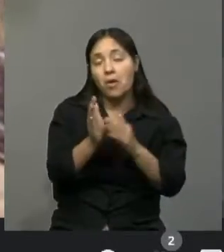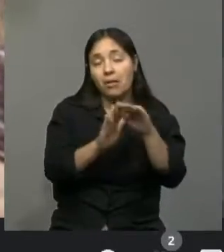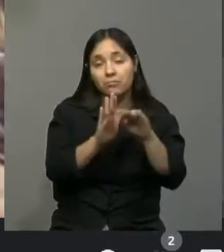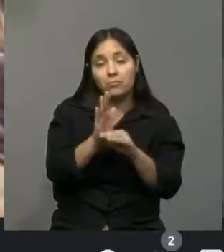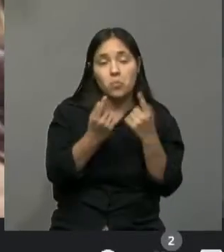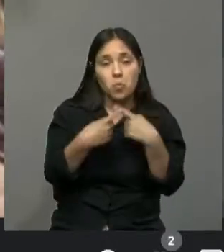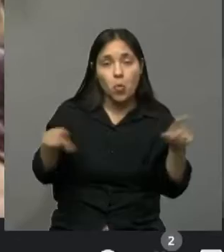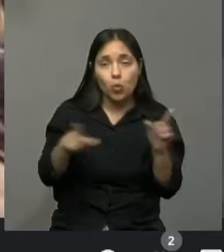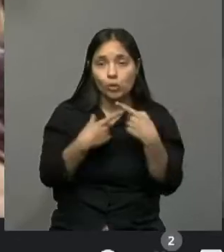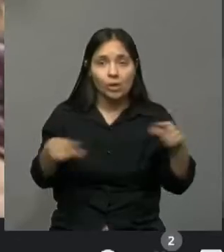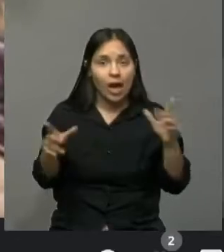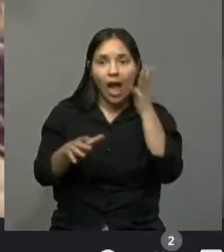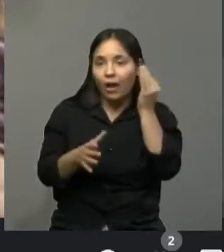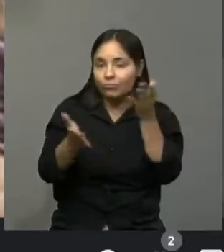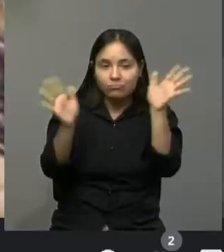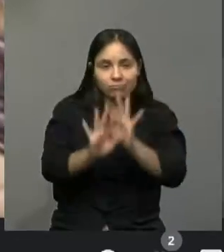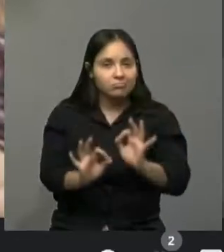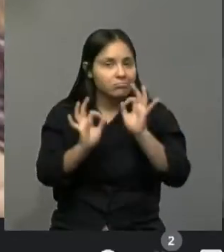algo bastante armadito.